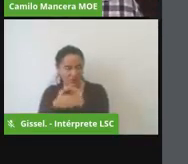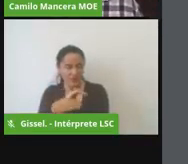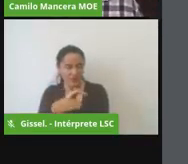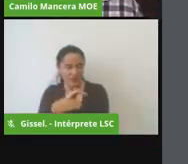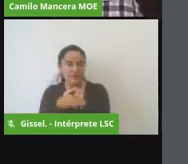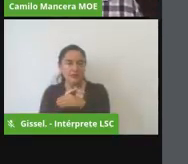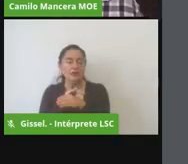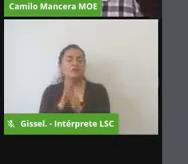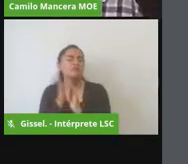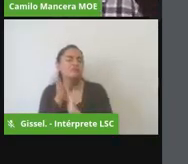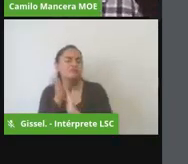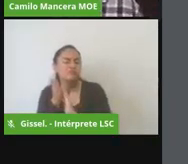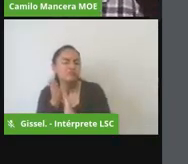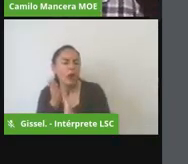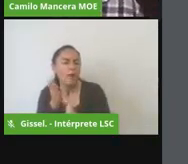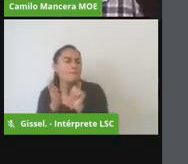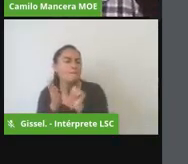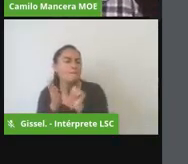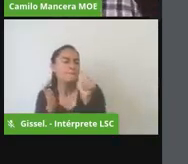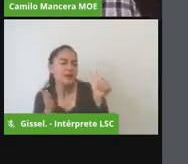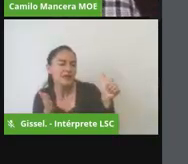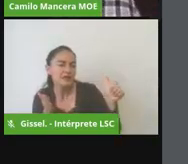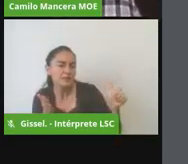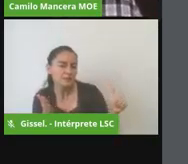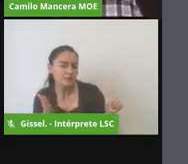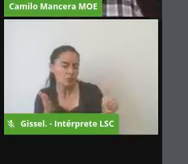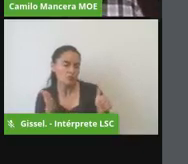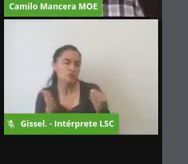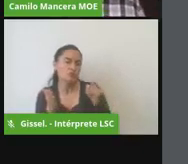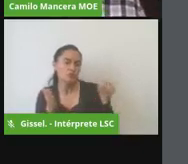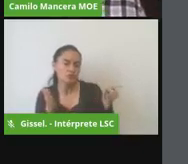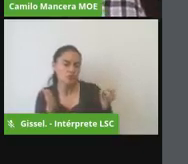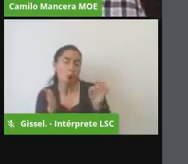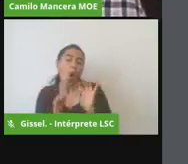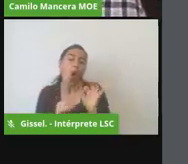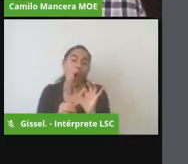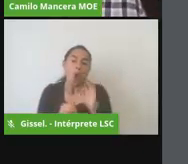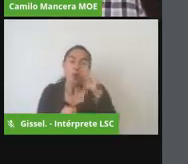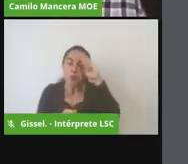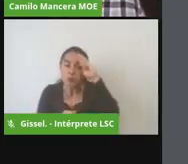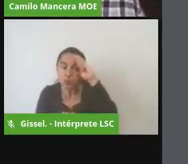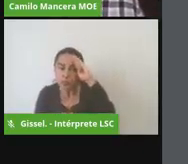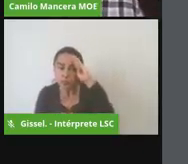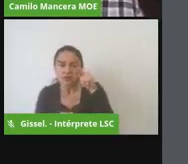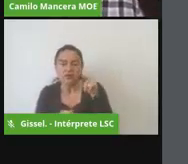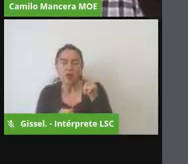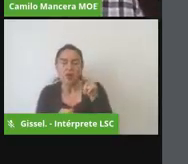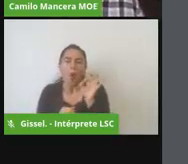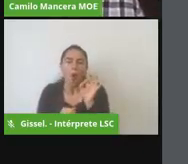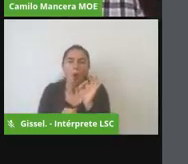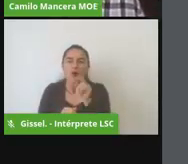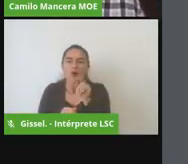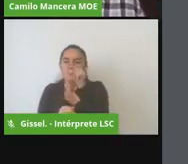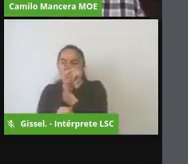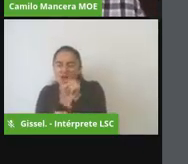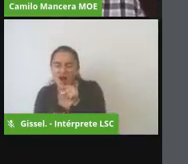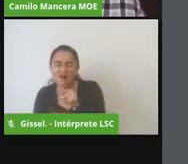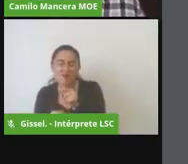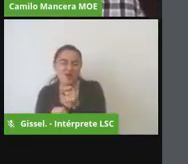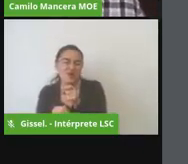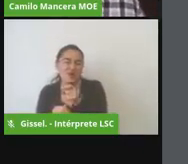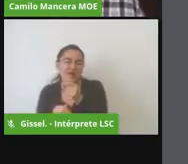resuelta por ustedes mismos o por las por las autoridades que ustedes mismos están designando para esto están los tribunales de